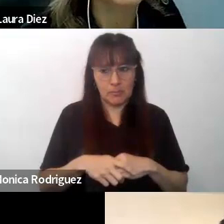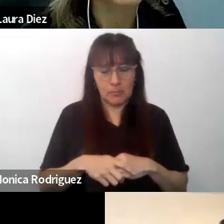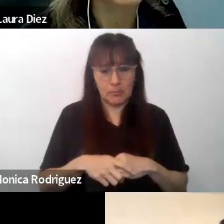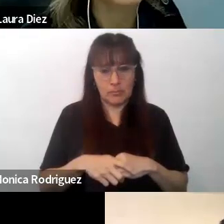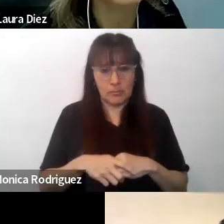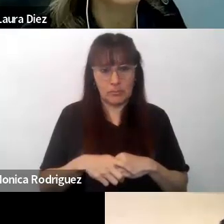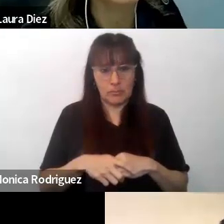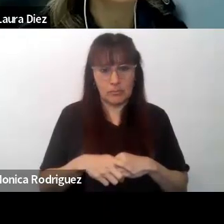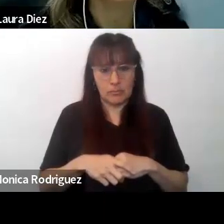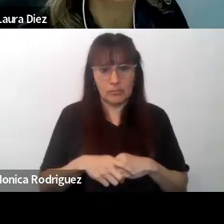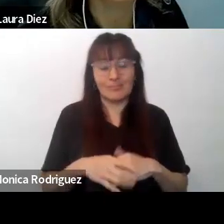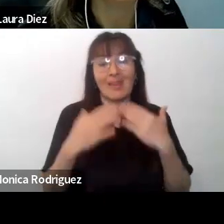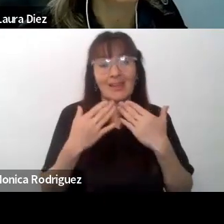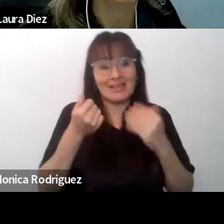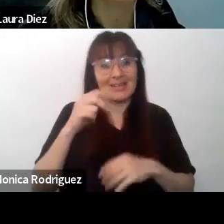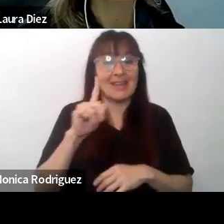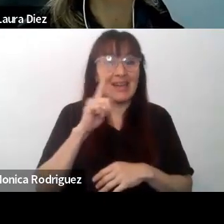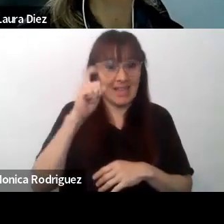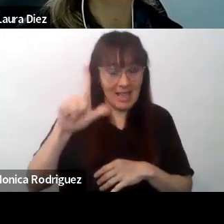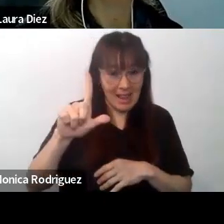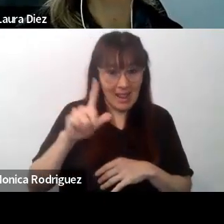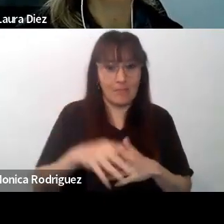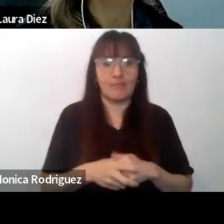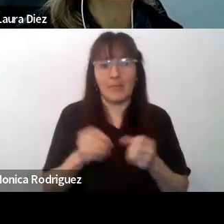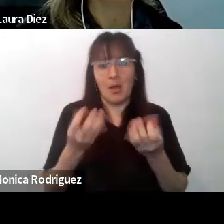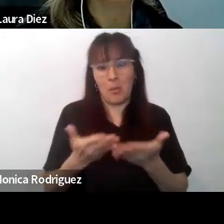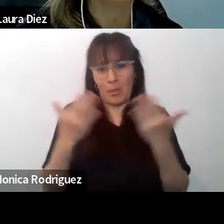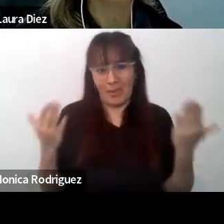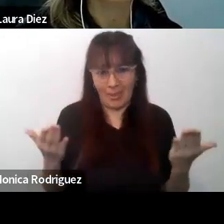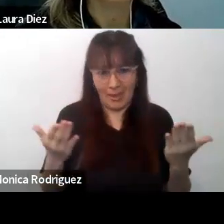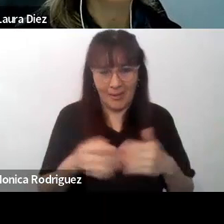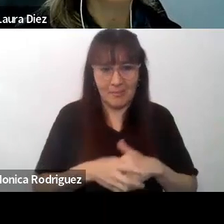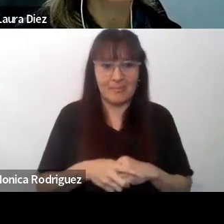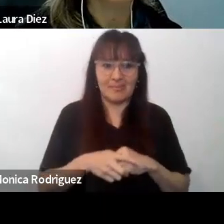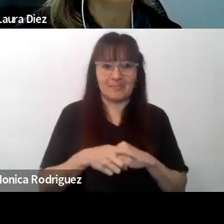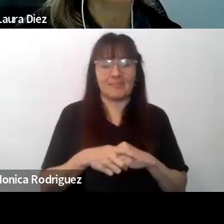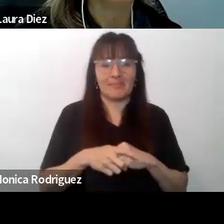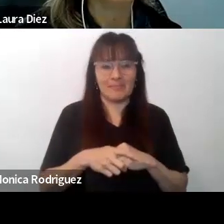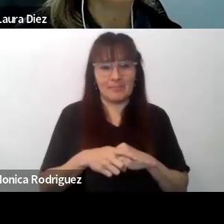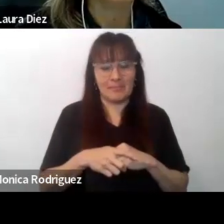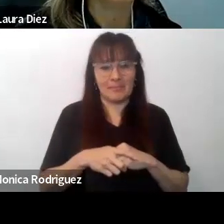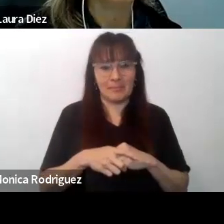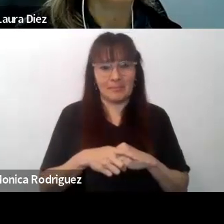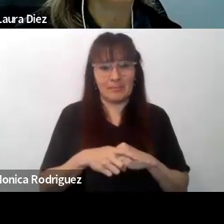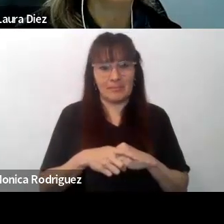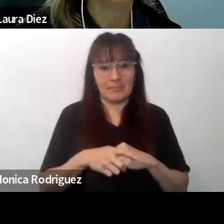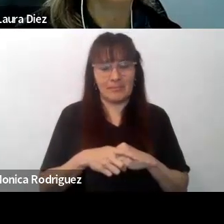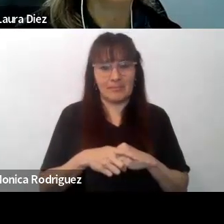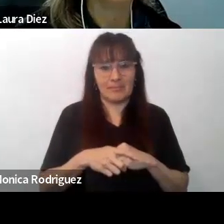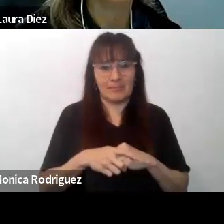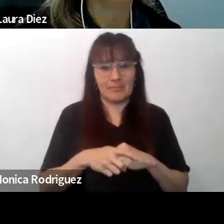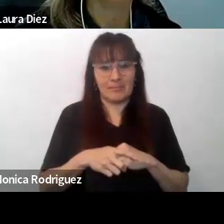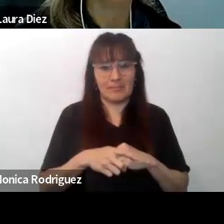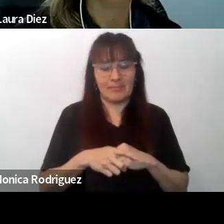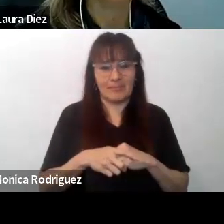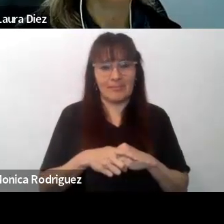Gracias, Ariel. Buenos días a las y los